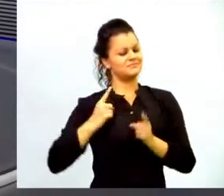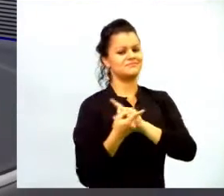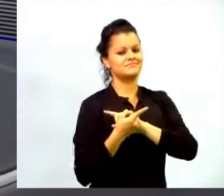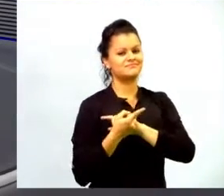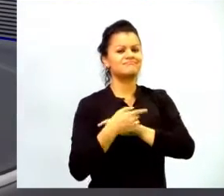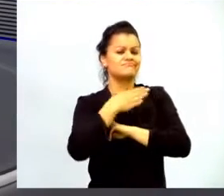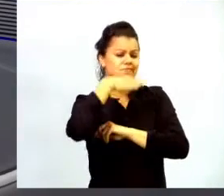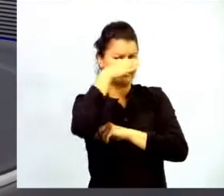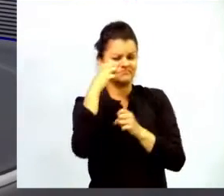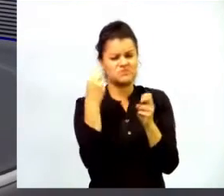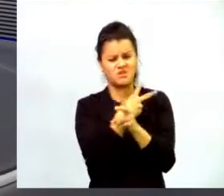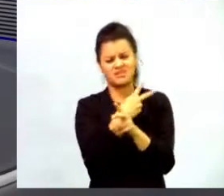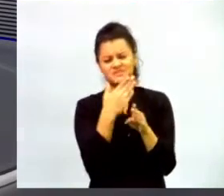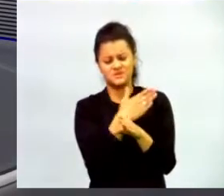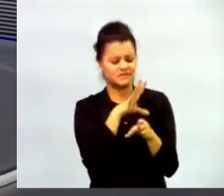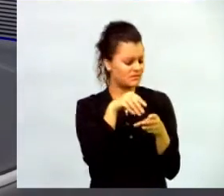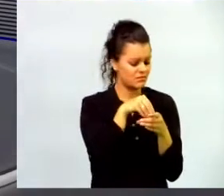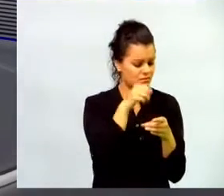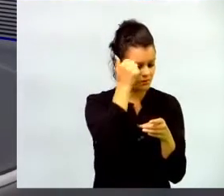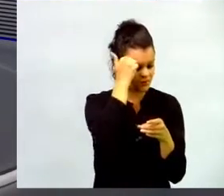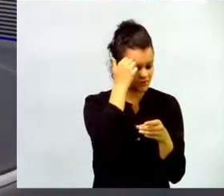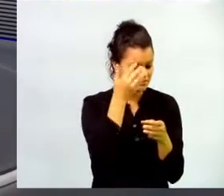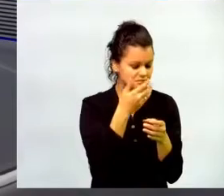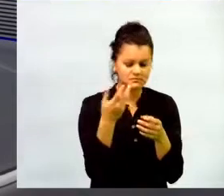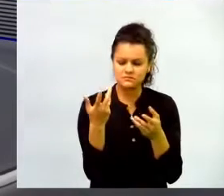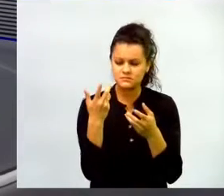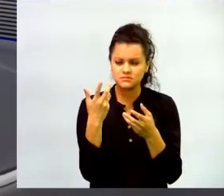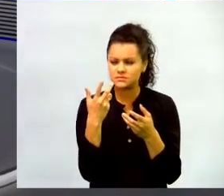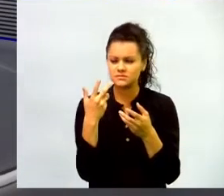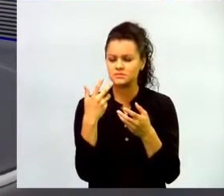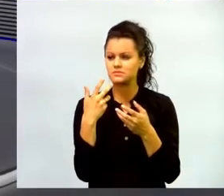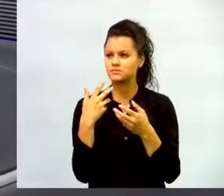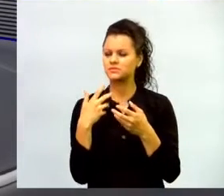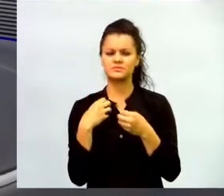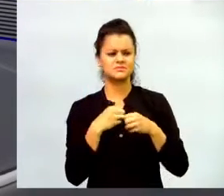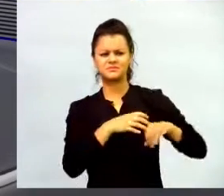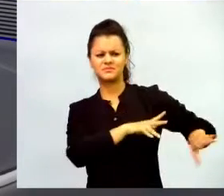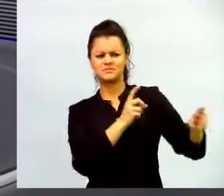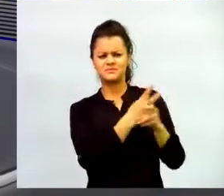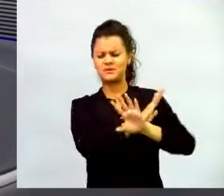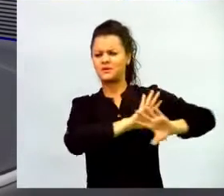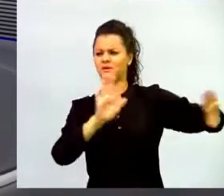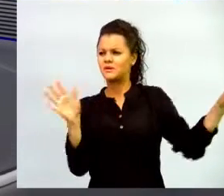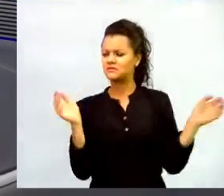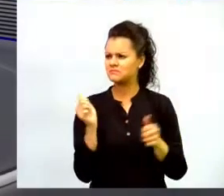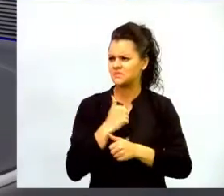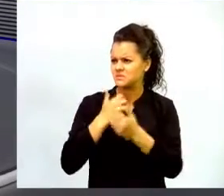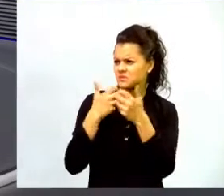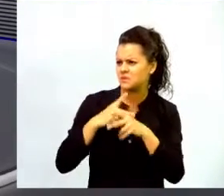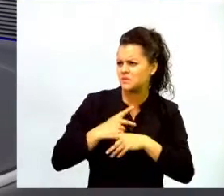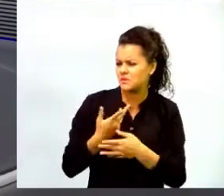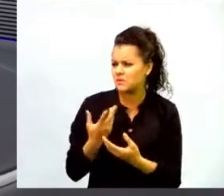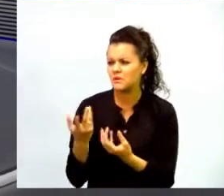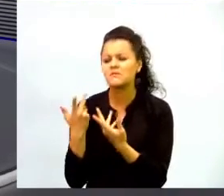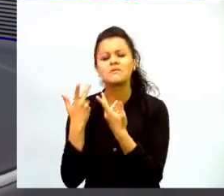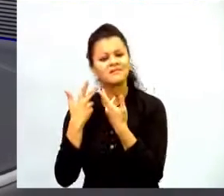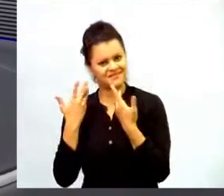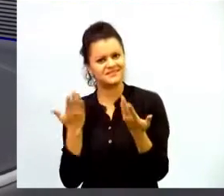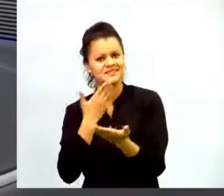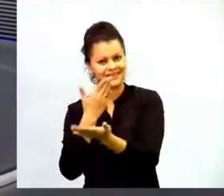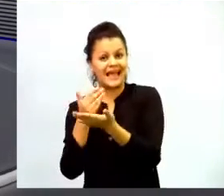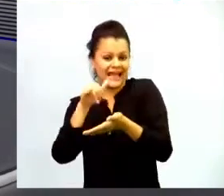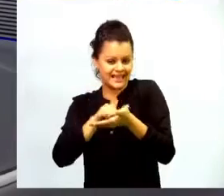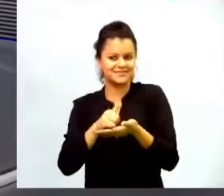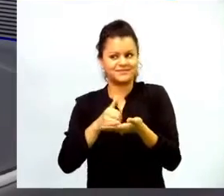convirtió finalmente en personas productivas. Y básicamente eso es lo que nosotros procuramos hacer desde Aulas Amigas, hacer y acompañar a aquellos maestros que